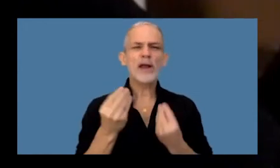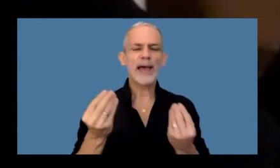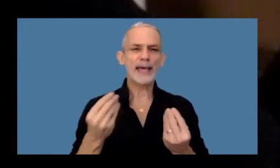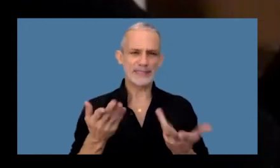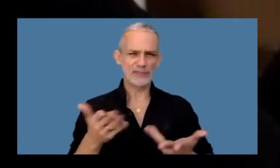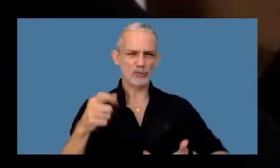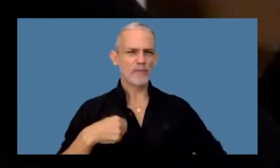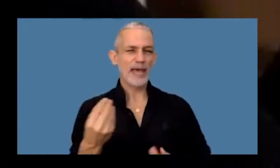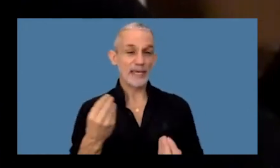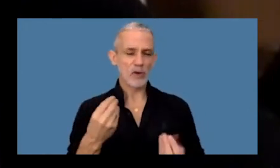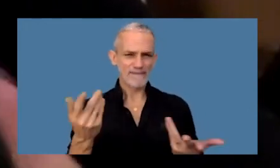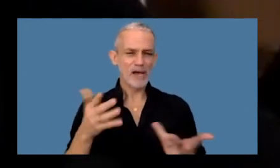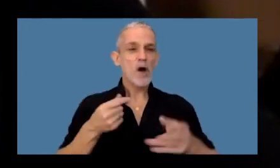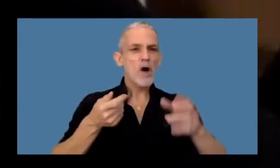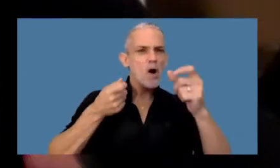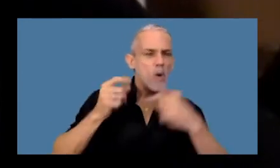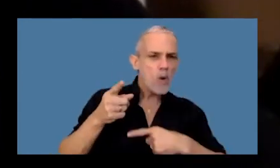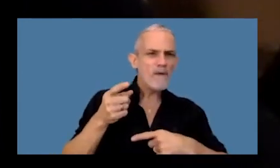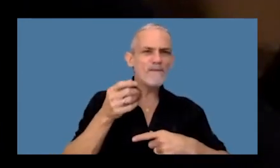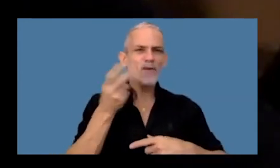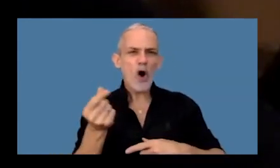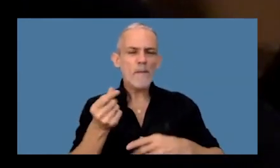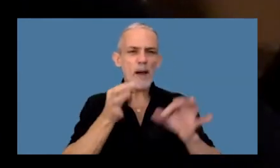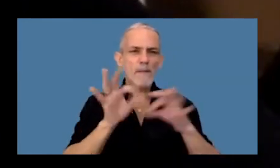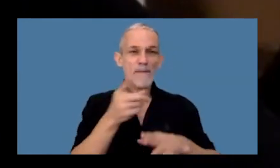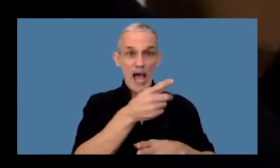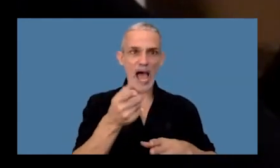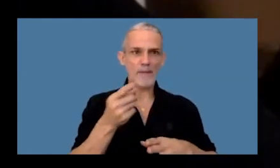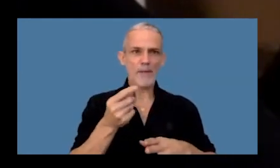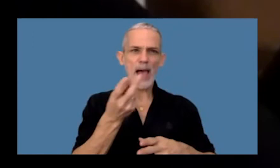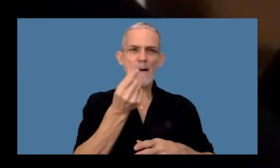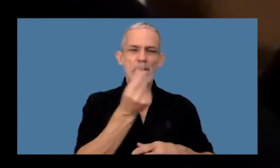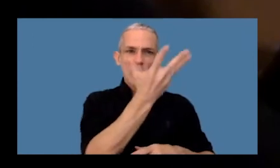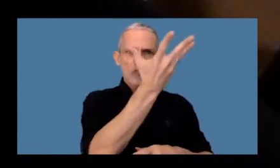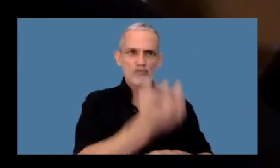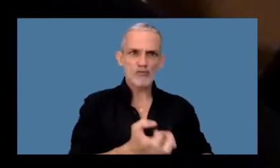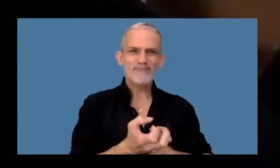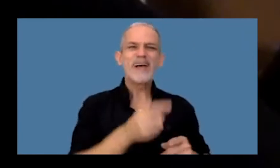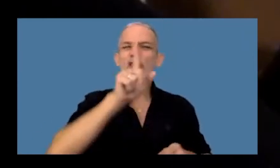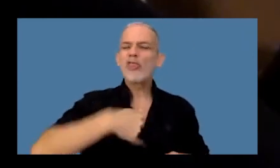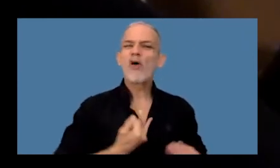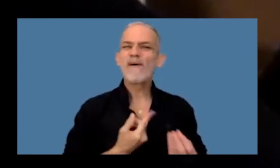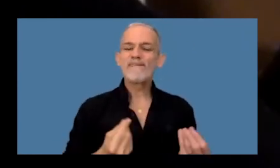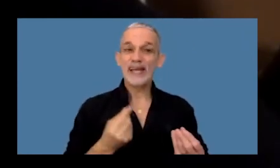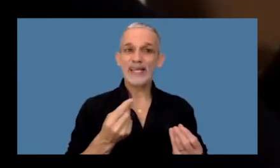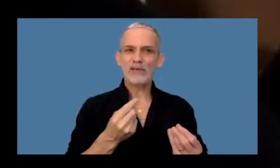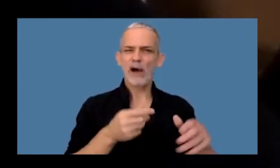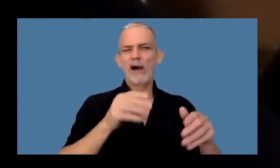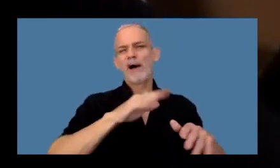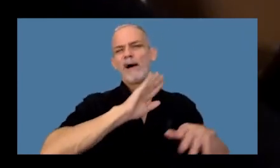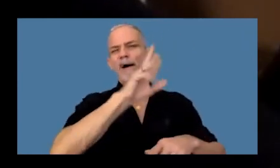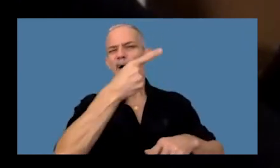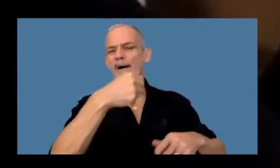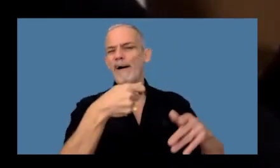realizar operaciones que tomaron criptomonedas provenientes de un ilícito penal